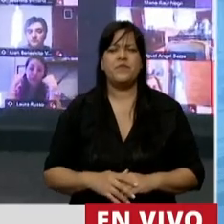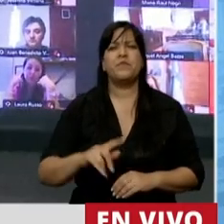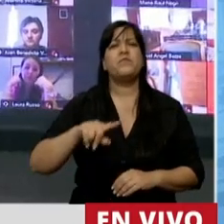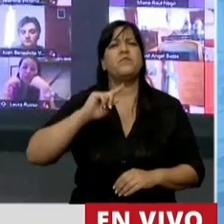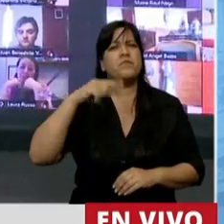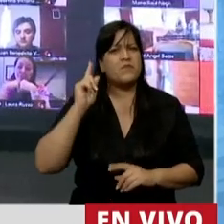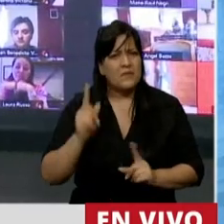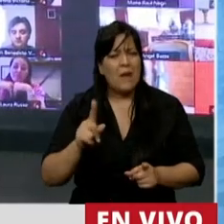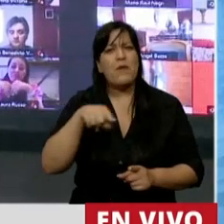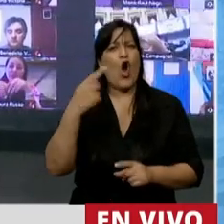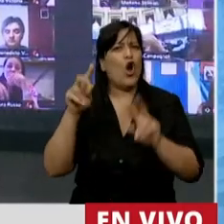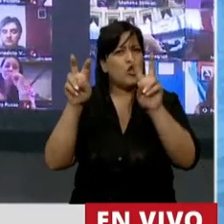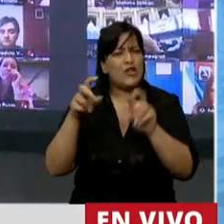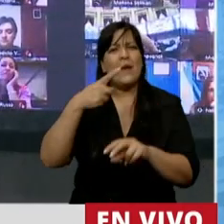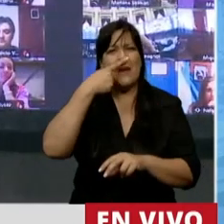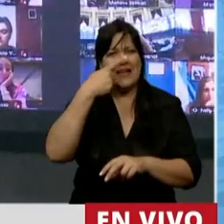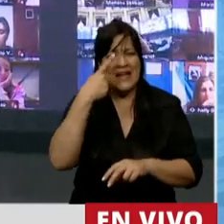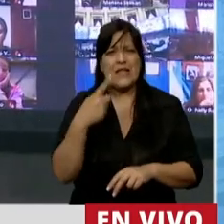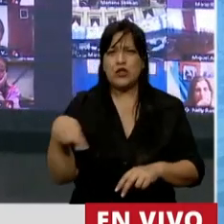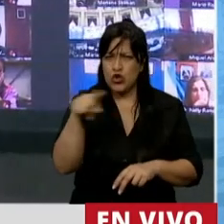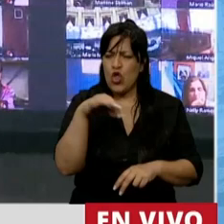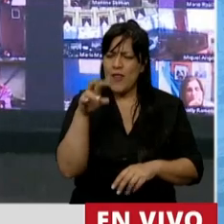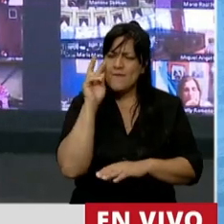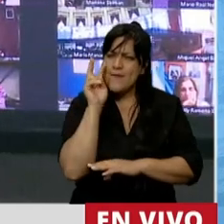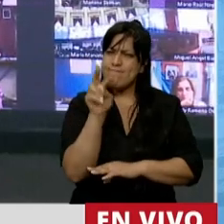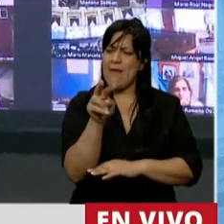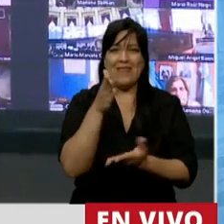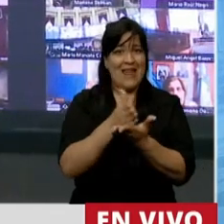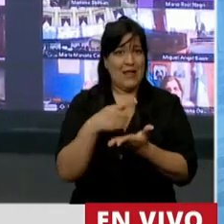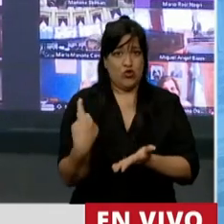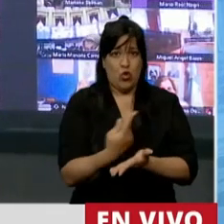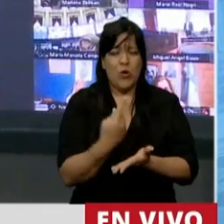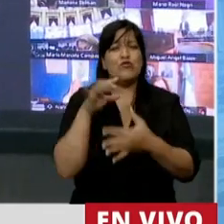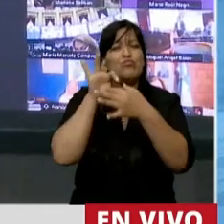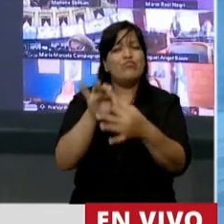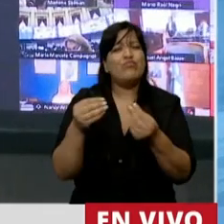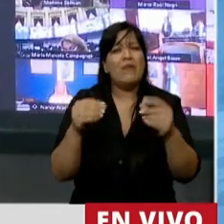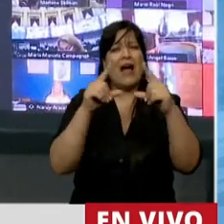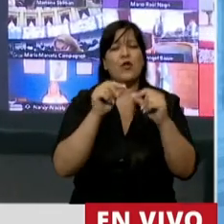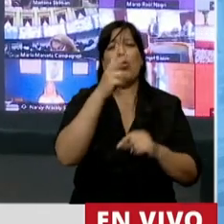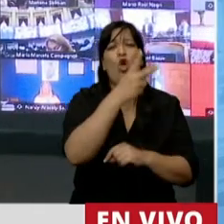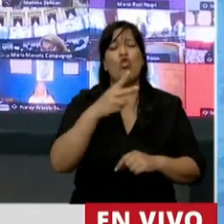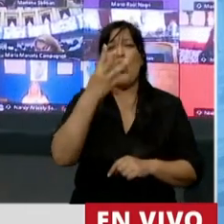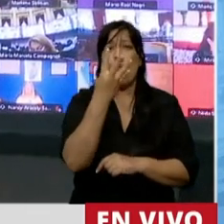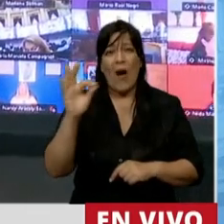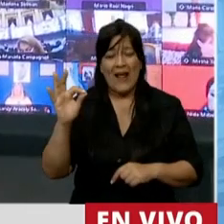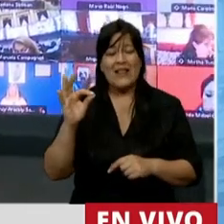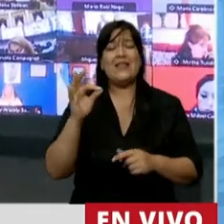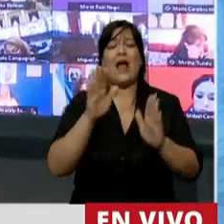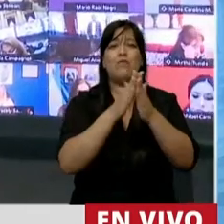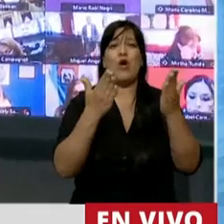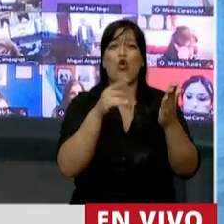hay una cuestión también interesante que tenemos que observar en el derecho nuestro que está vinculado al artículo 240 del Código Civil y